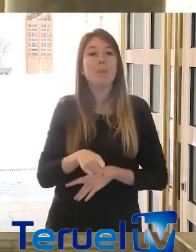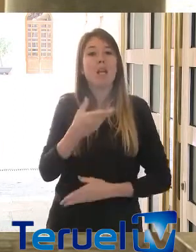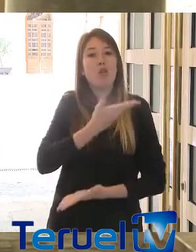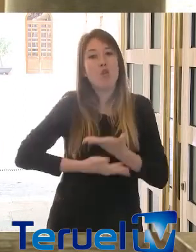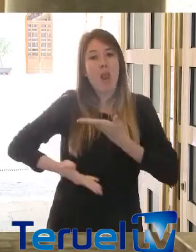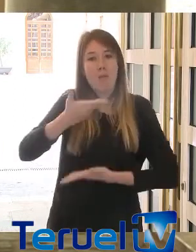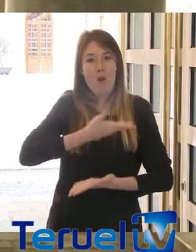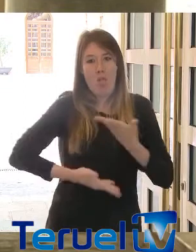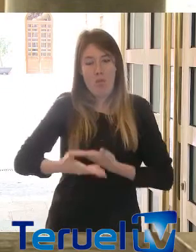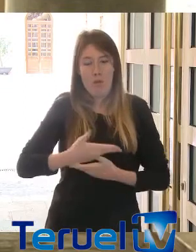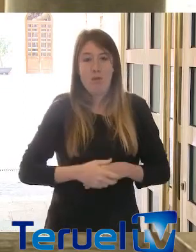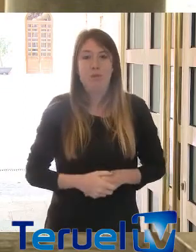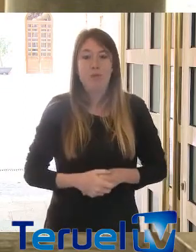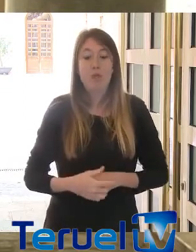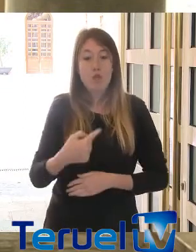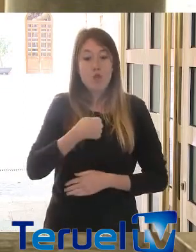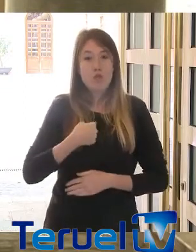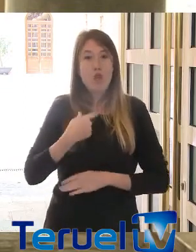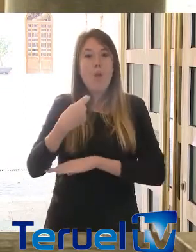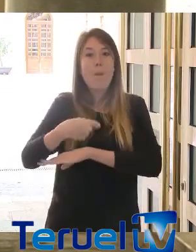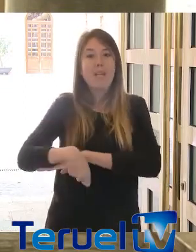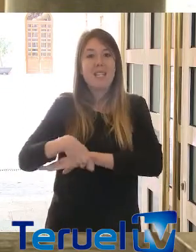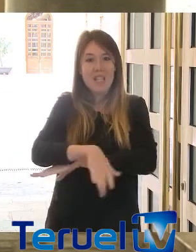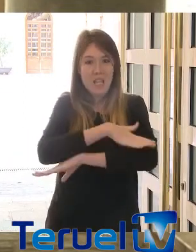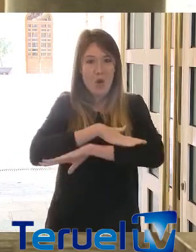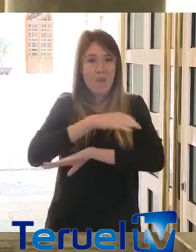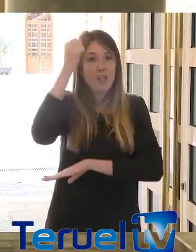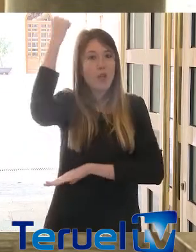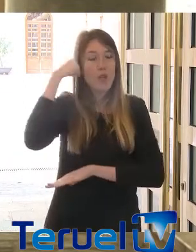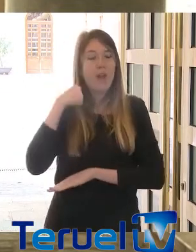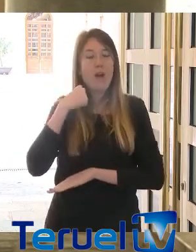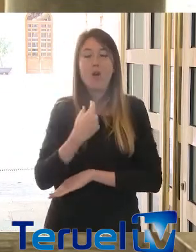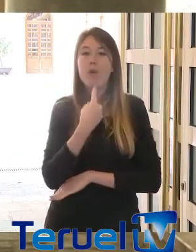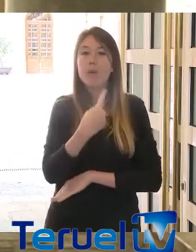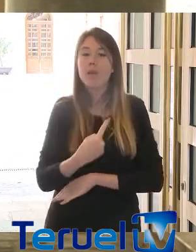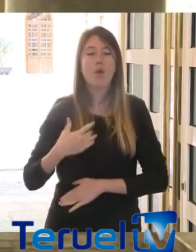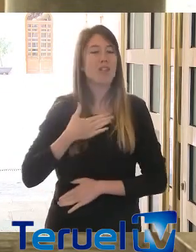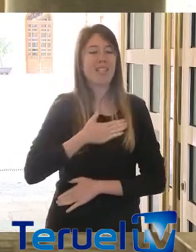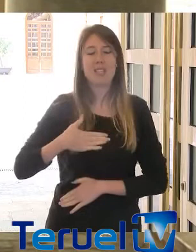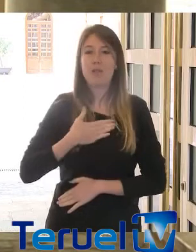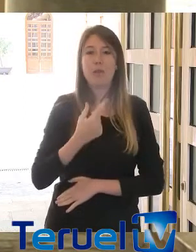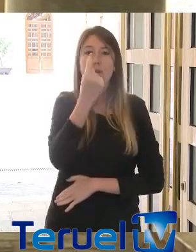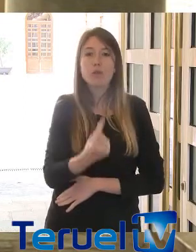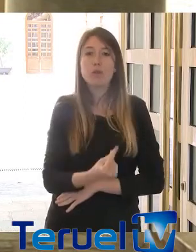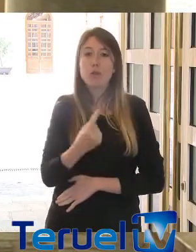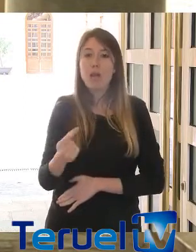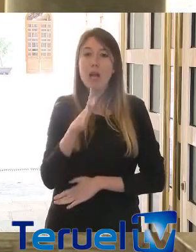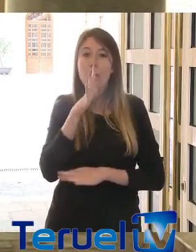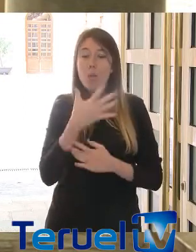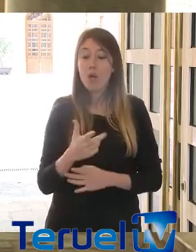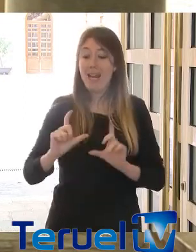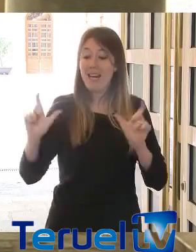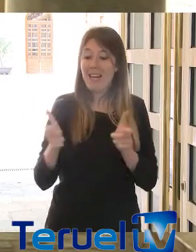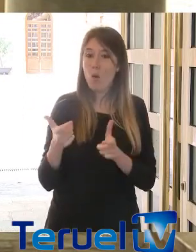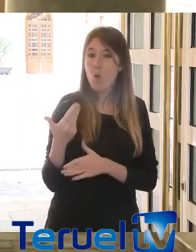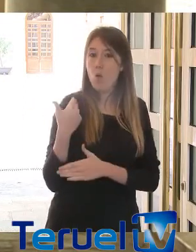Y yo, como presidente del Gobierno de Aragón, declaro mi absoluta satisfacción porque en esta reunión,